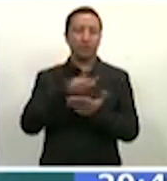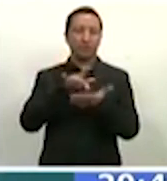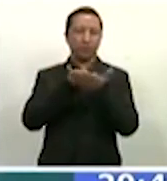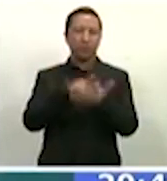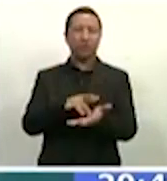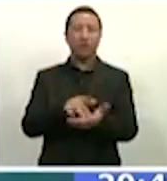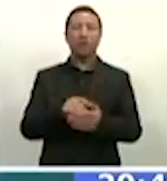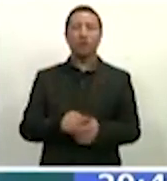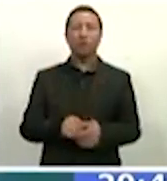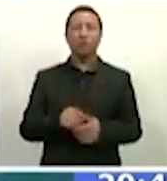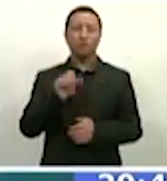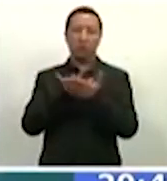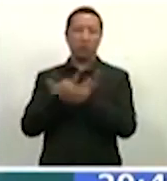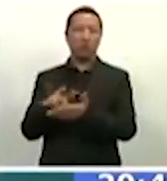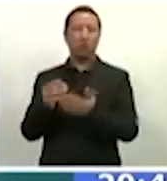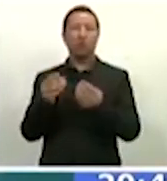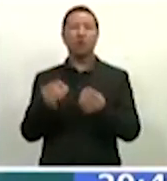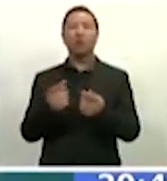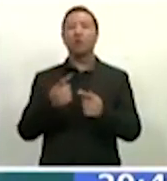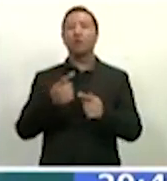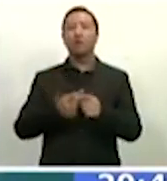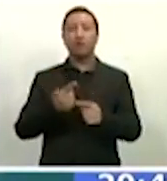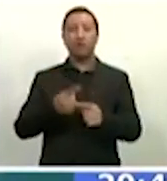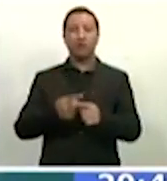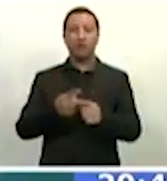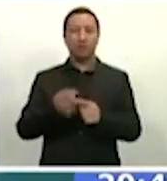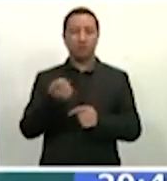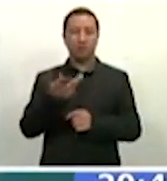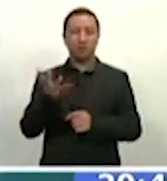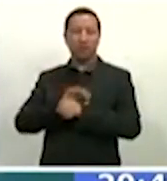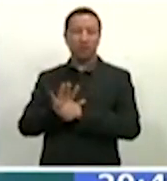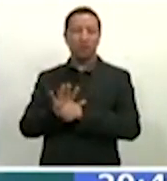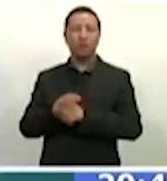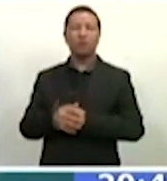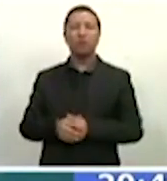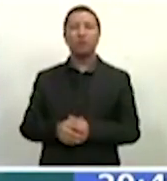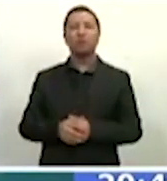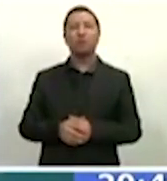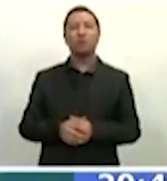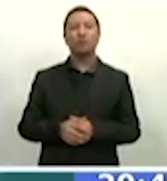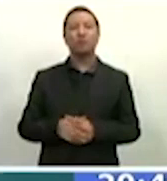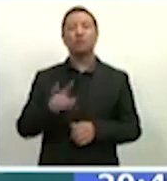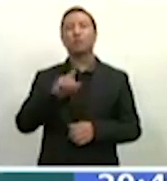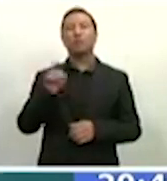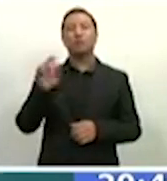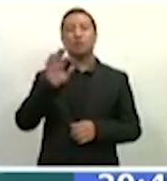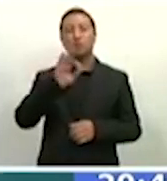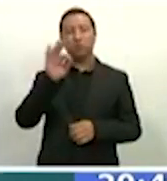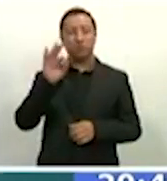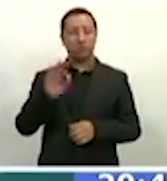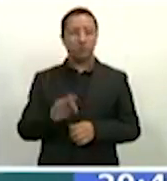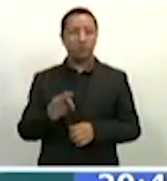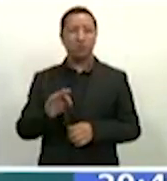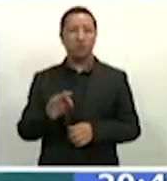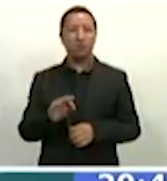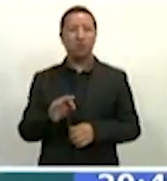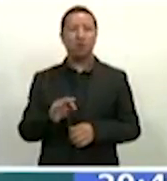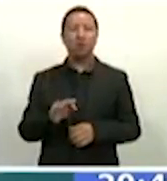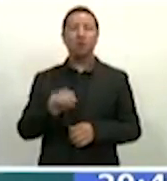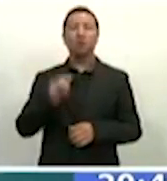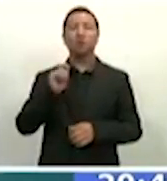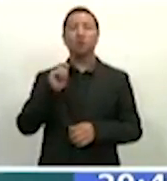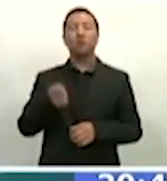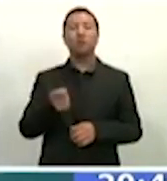apoyo invaluable que otorgan los profesionistas de la salud, se les está dando el 100% del pago